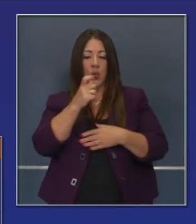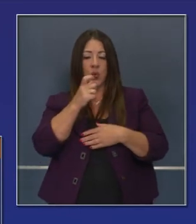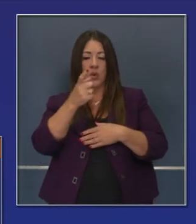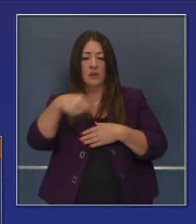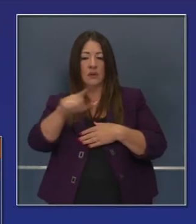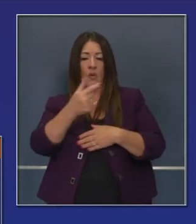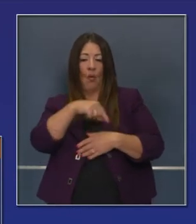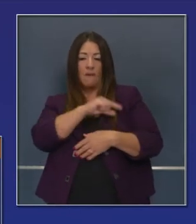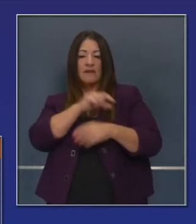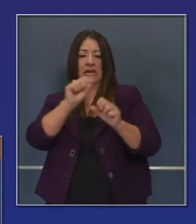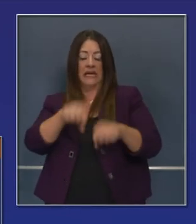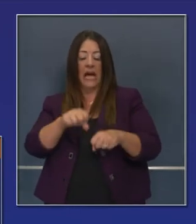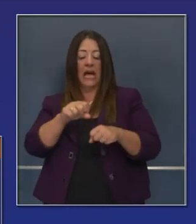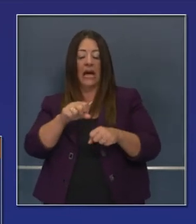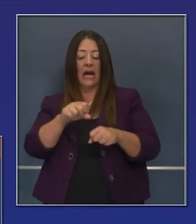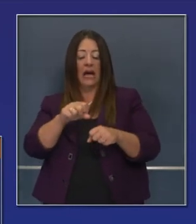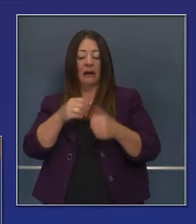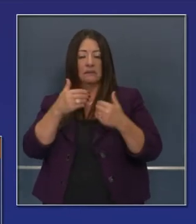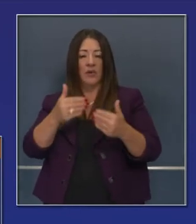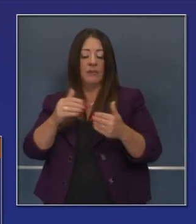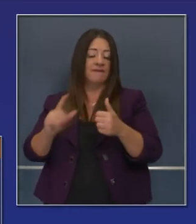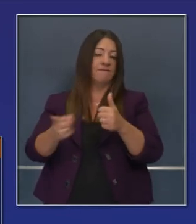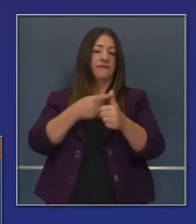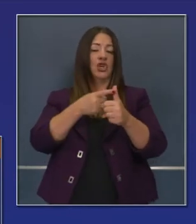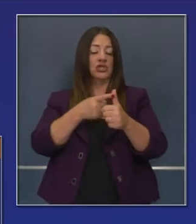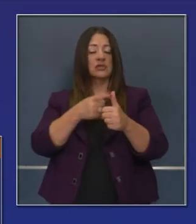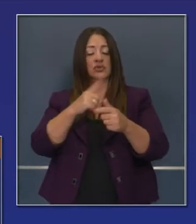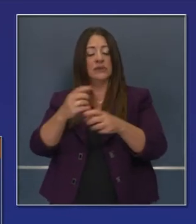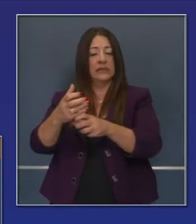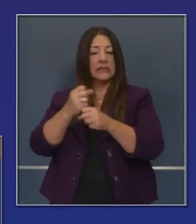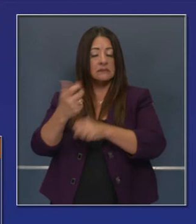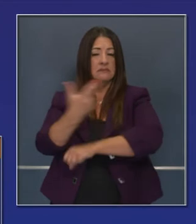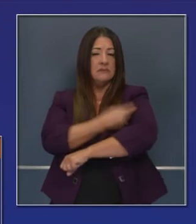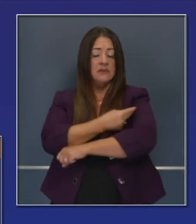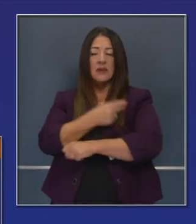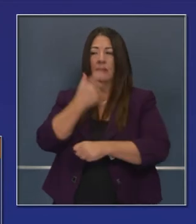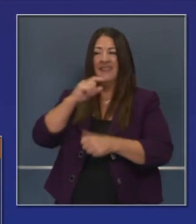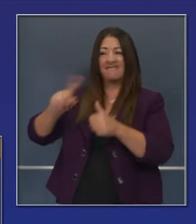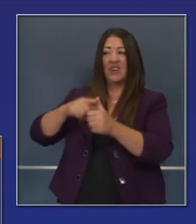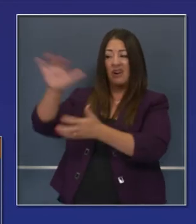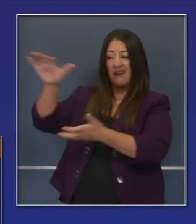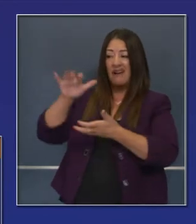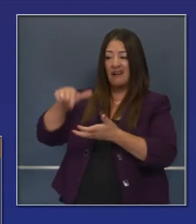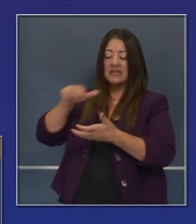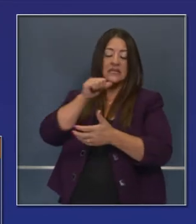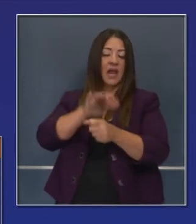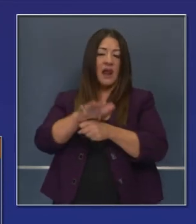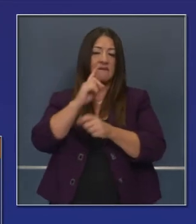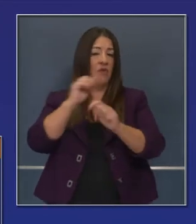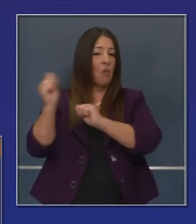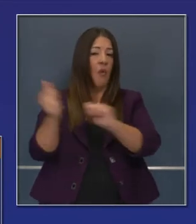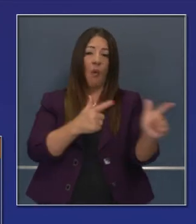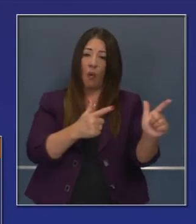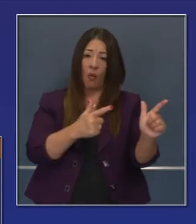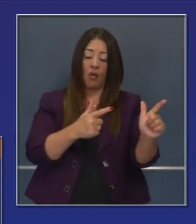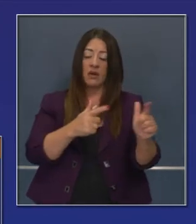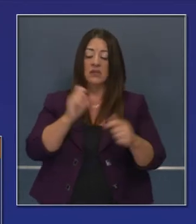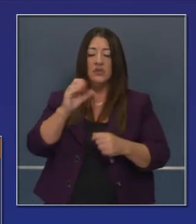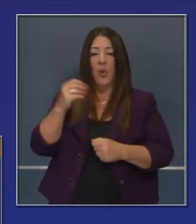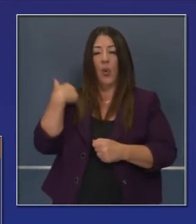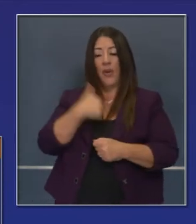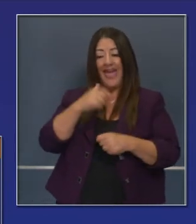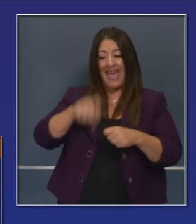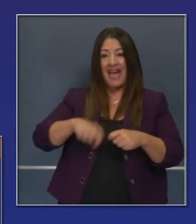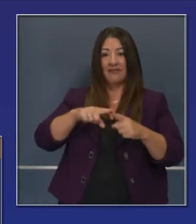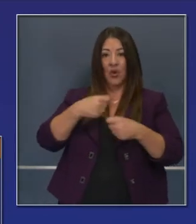¿quién debe recibir la vacuna primero? Y después, al recibir más vacunas, si tal vez no son suficientes todavía, ¿cómo las